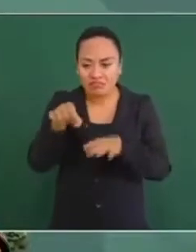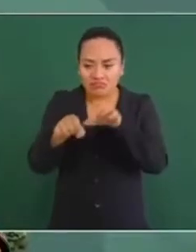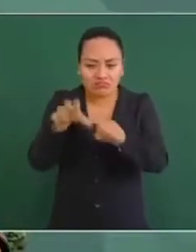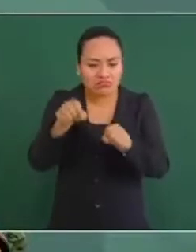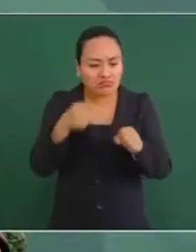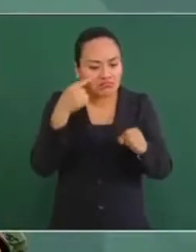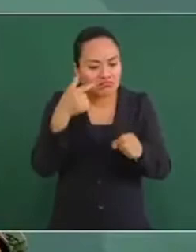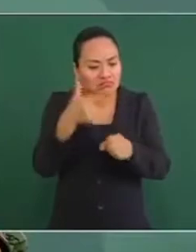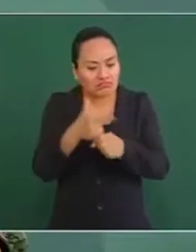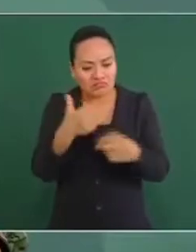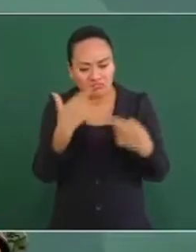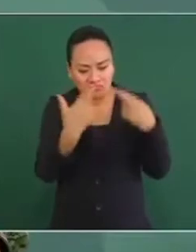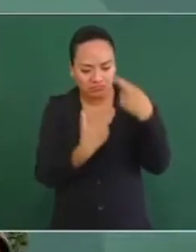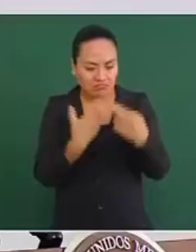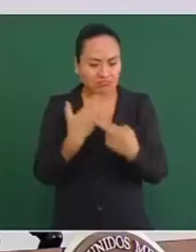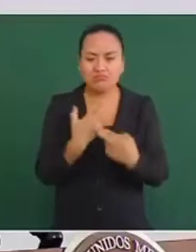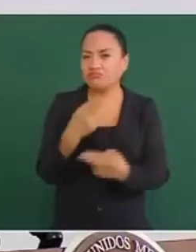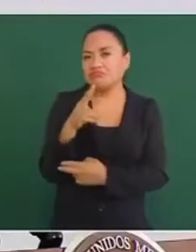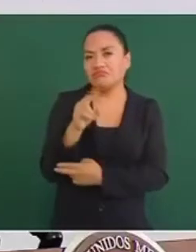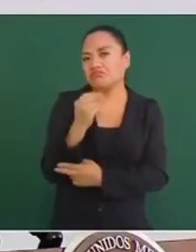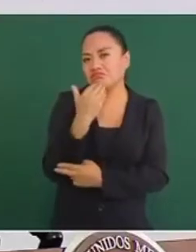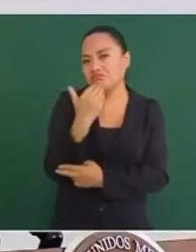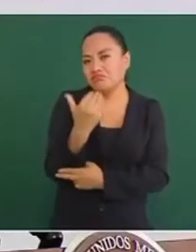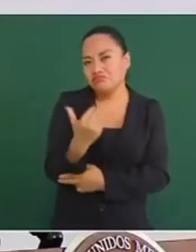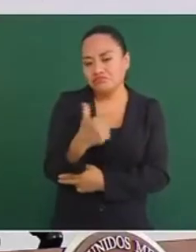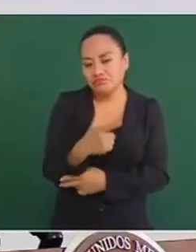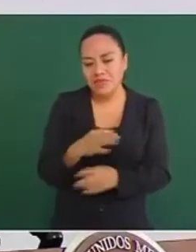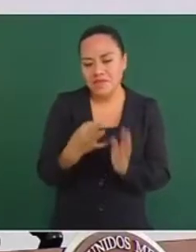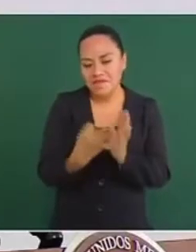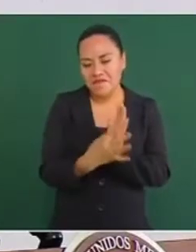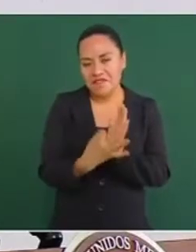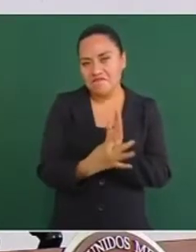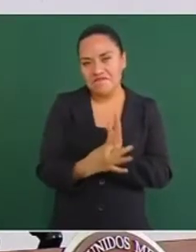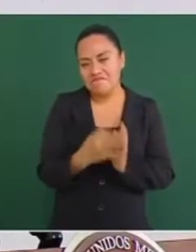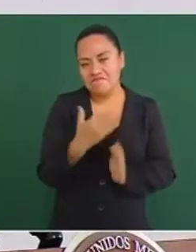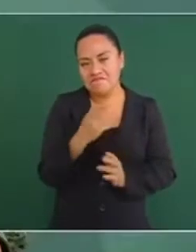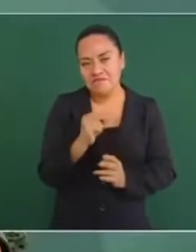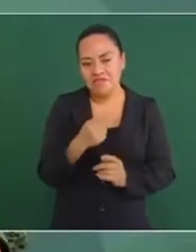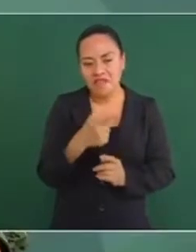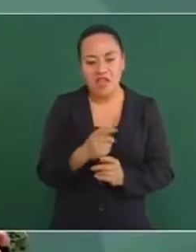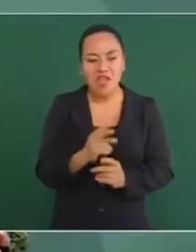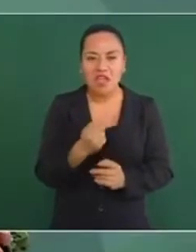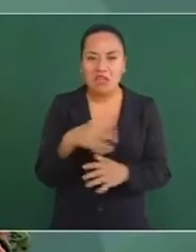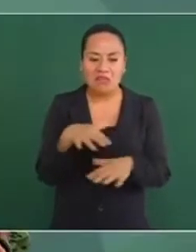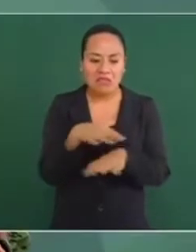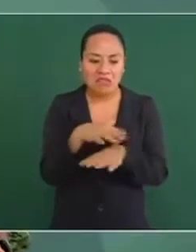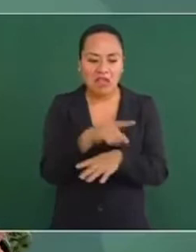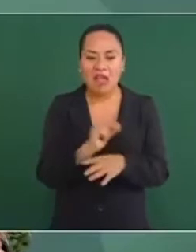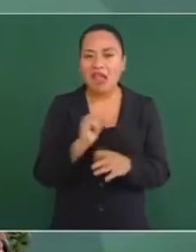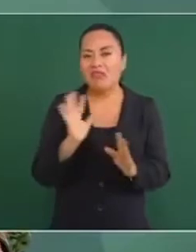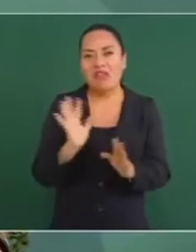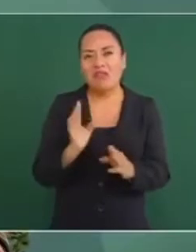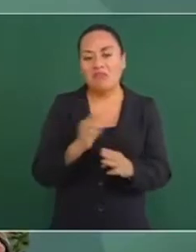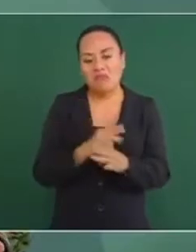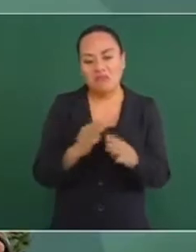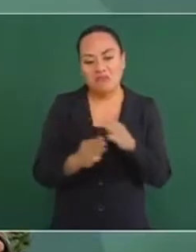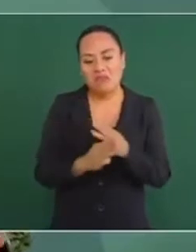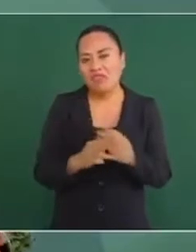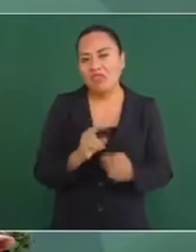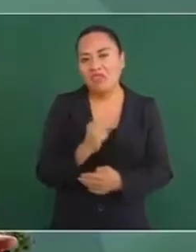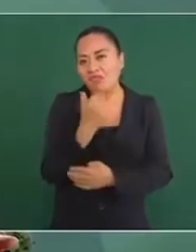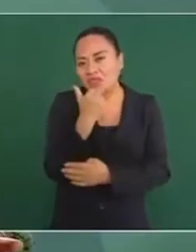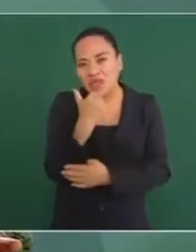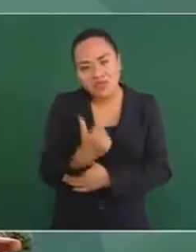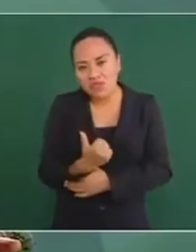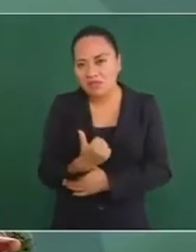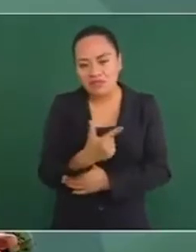características. O placas que ya están caducas, también el material con el que